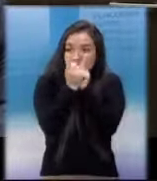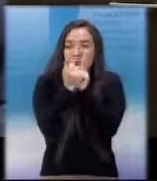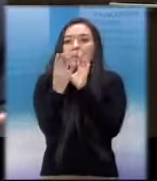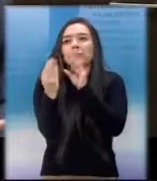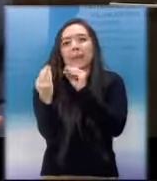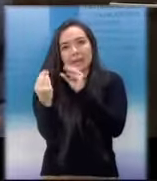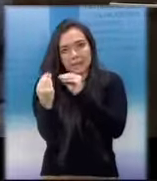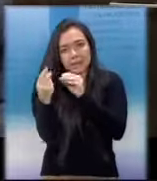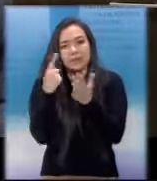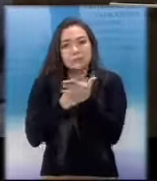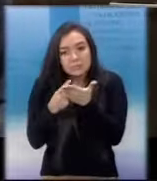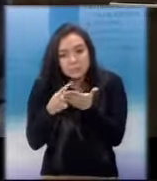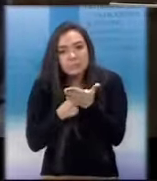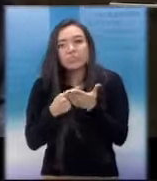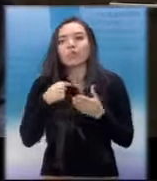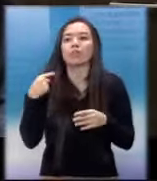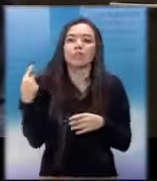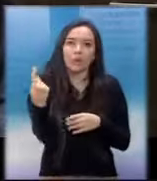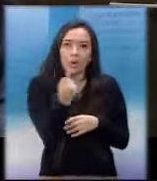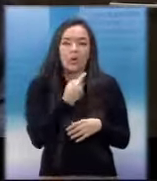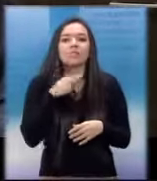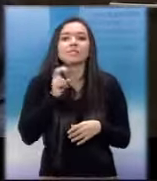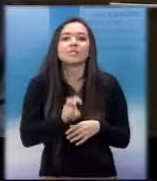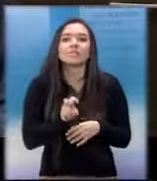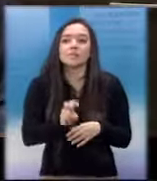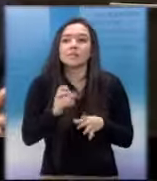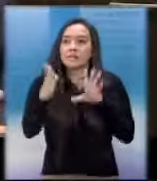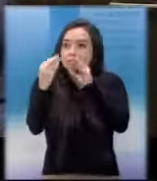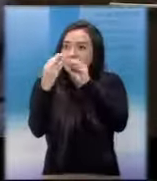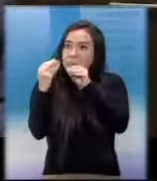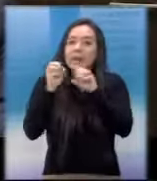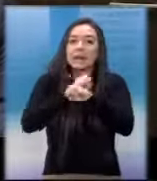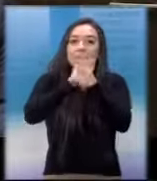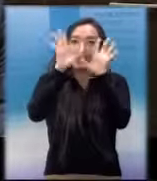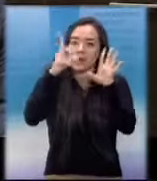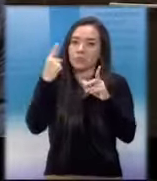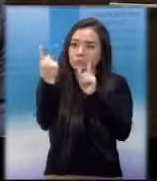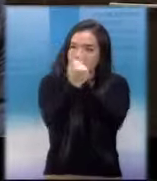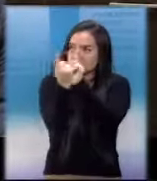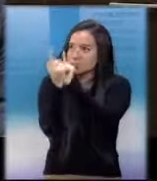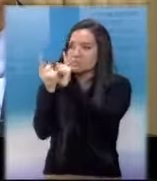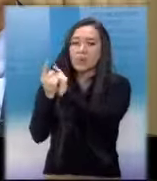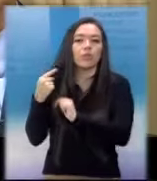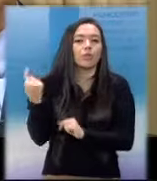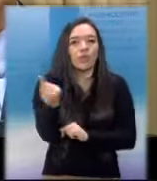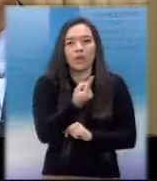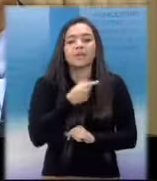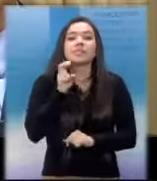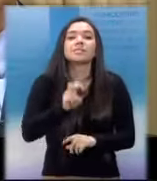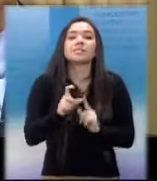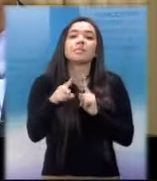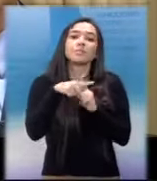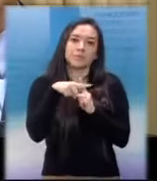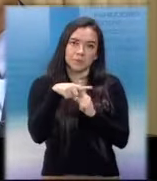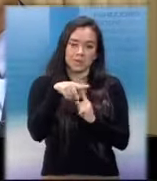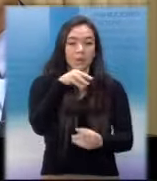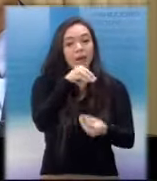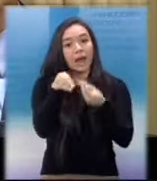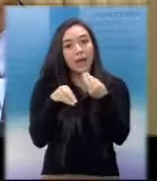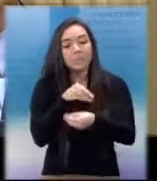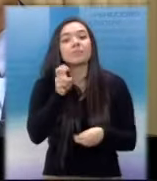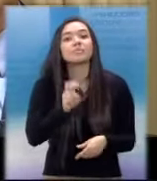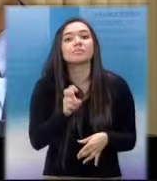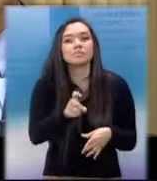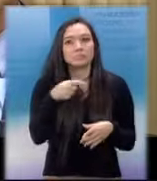y no solo con líder, también con los que tienen un solo diputado. Con todos los que quieran hacer cosas positivas, vamos a acercarnos. La